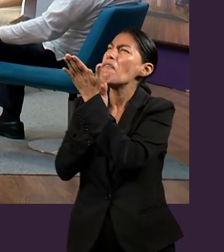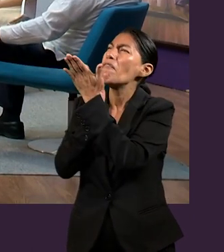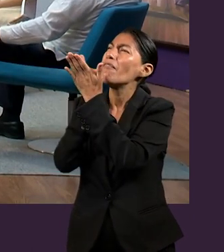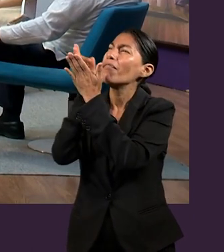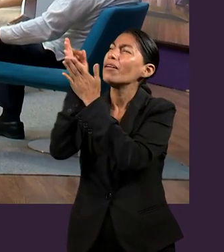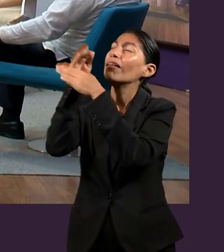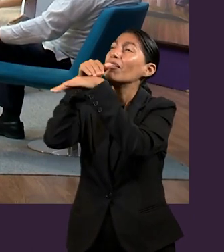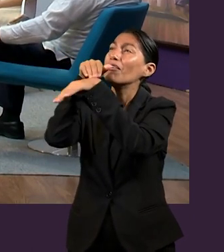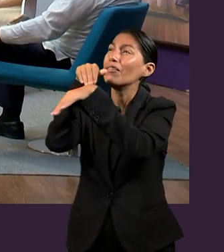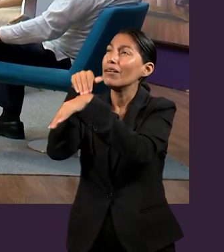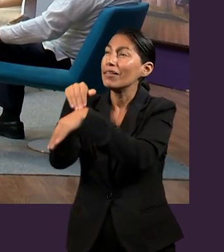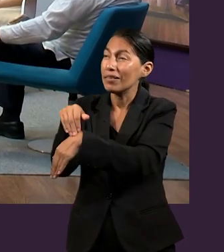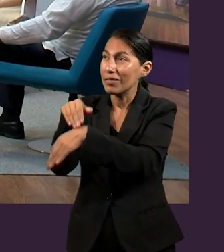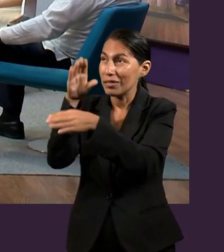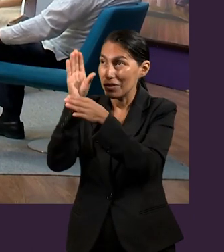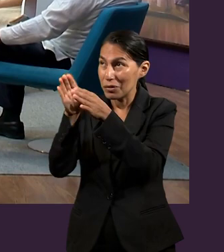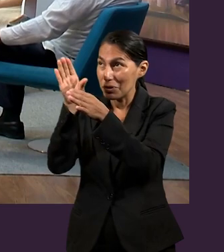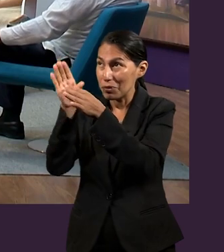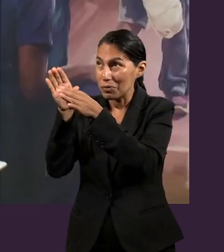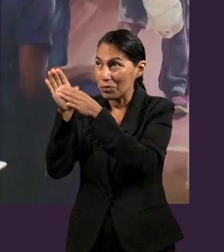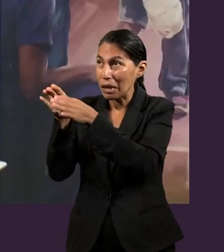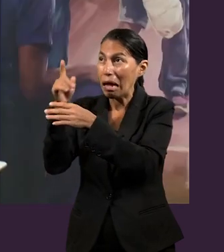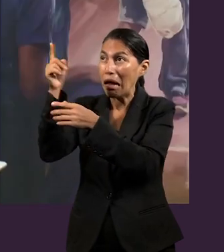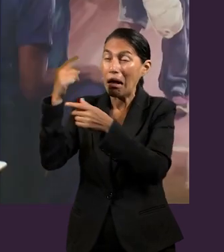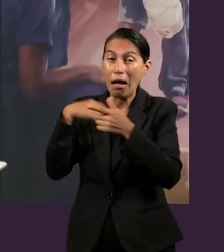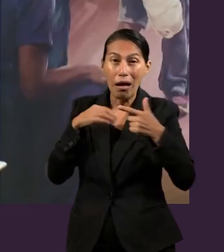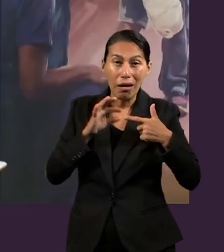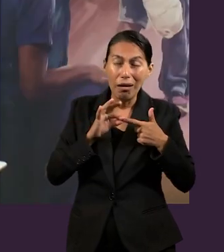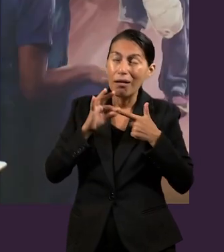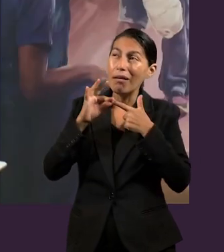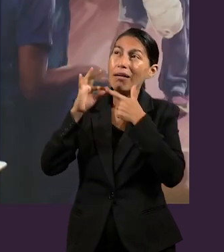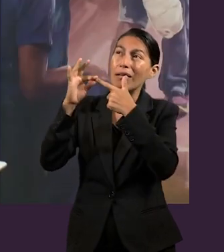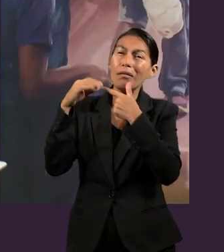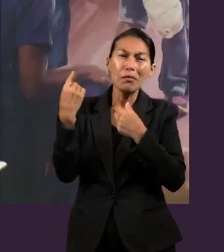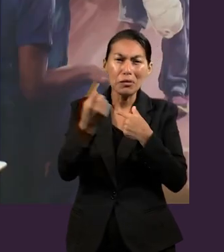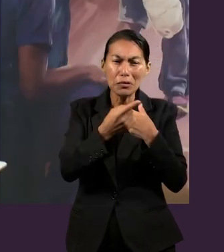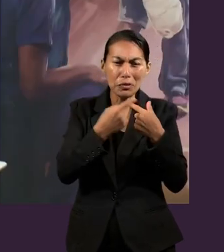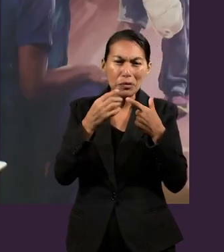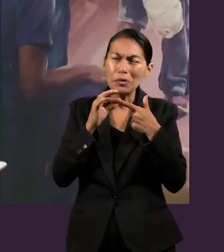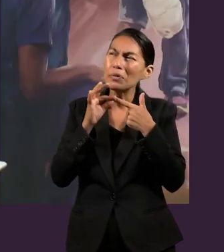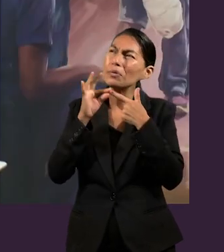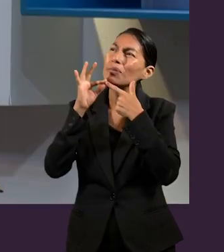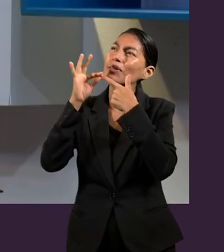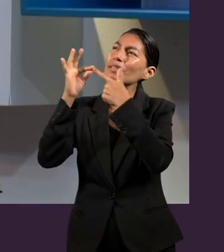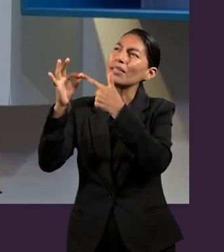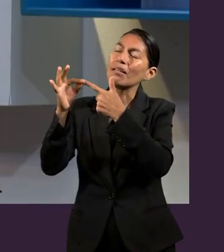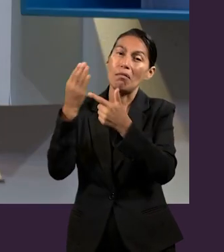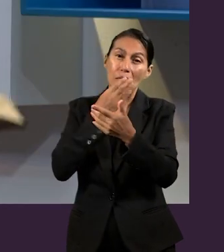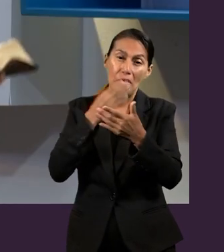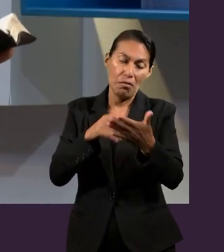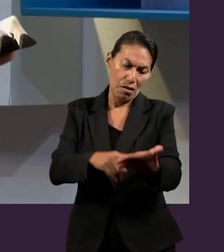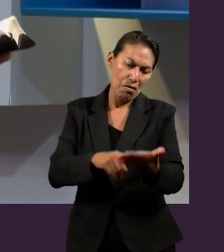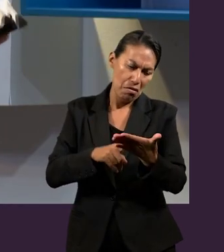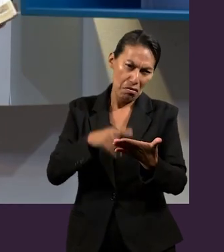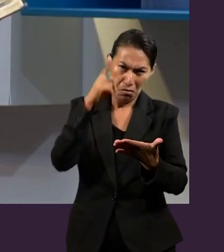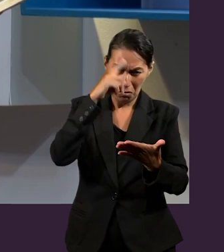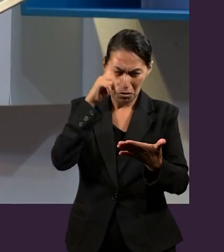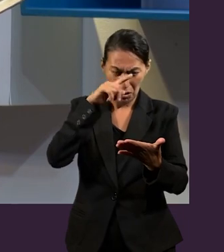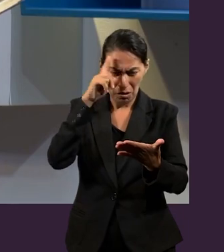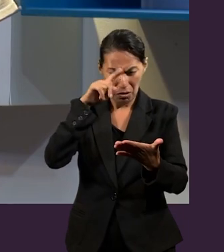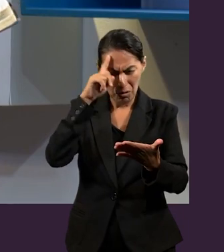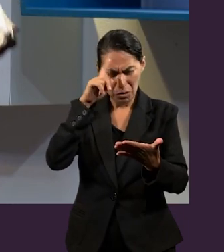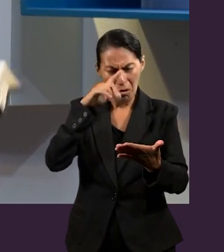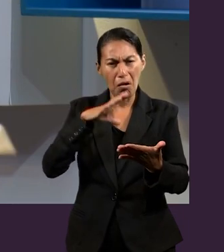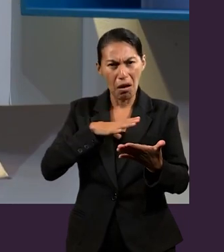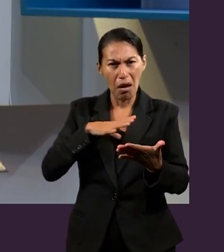obras o en sus caminos de justicia como Él nos va a ir guiando. Y como, pues, nos los indica la